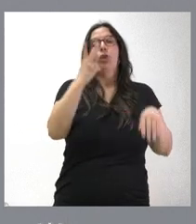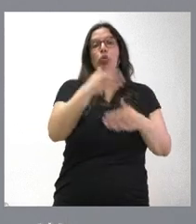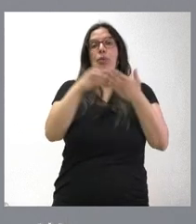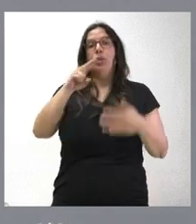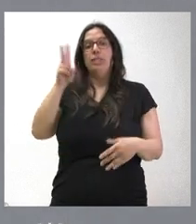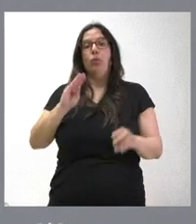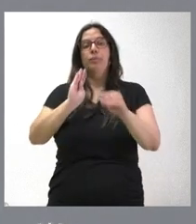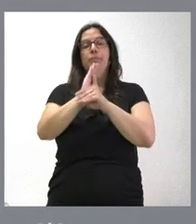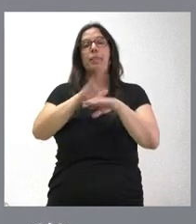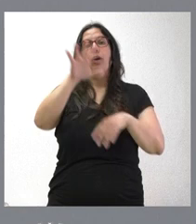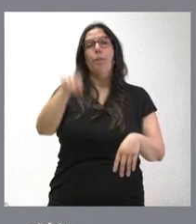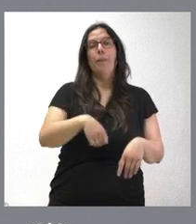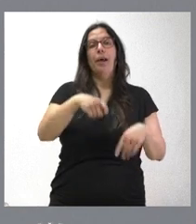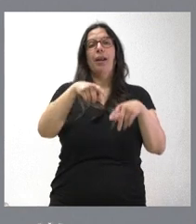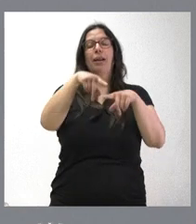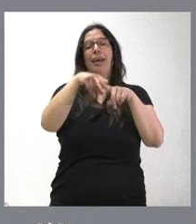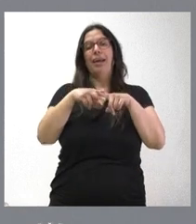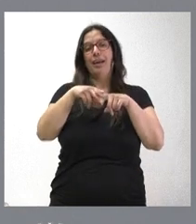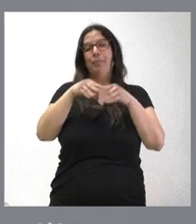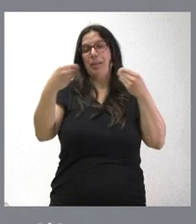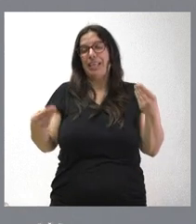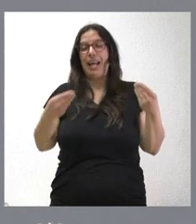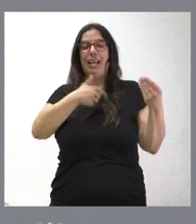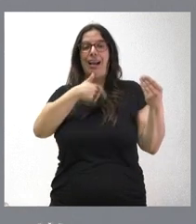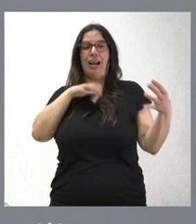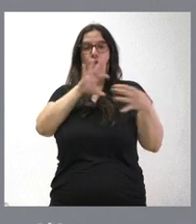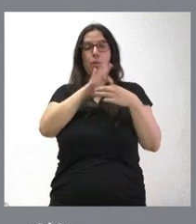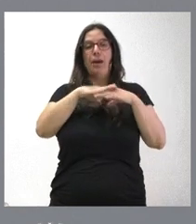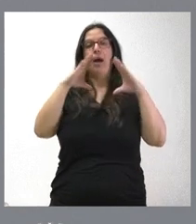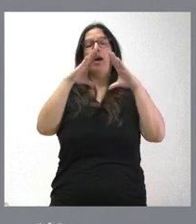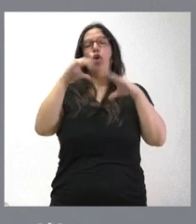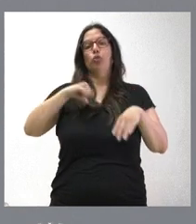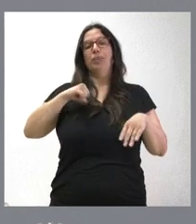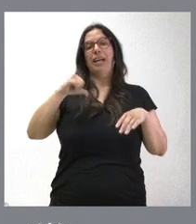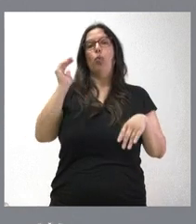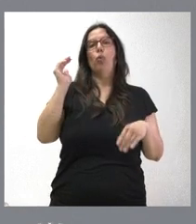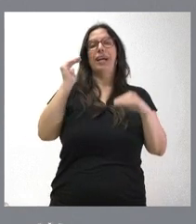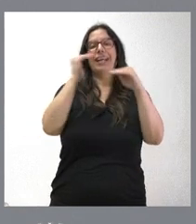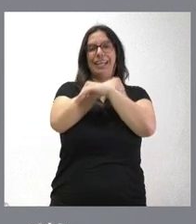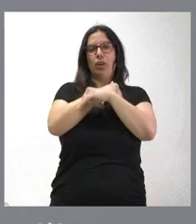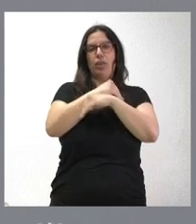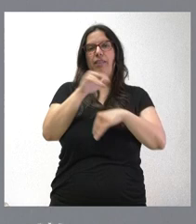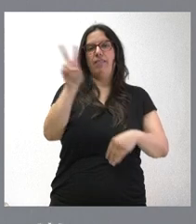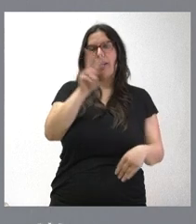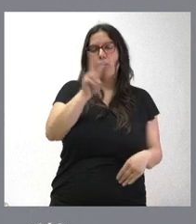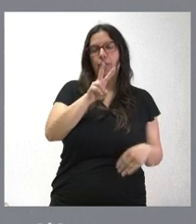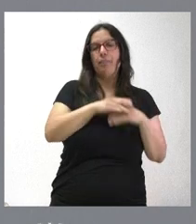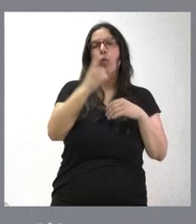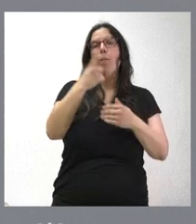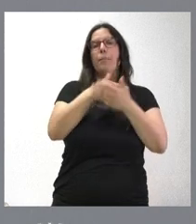lo que se destina a la adquisición de suministros cardiológicos para el Hospital Clínico Universitario de Valladolid, de ellos algo más de un millón novecientos mil euros para